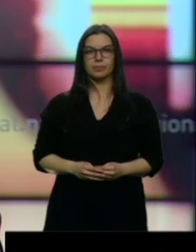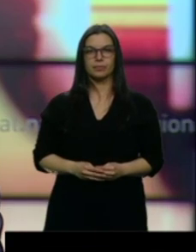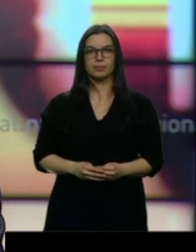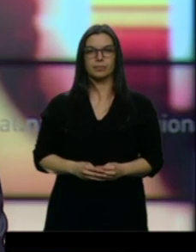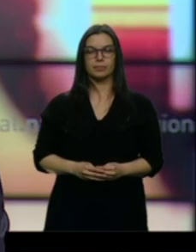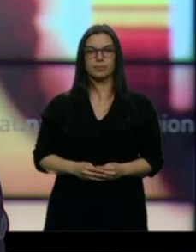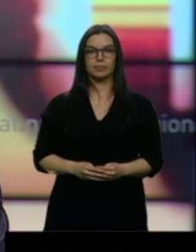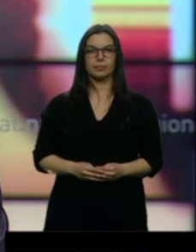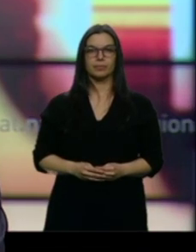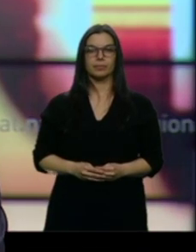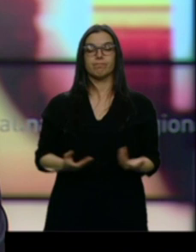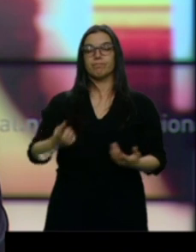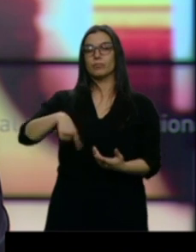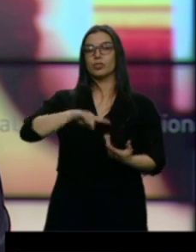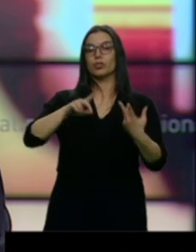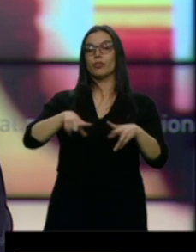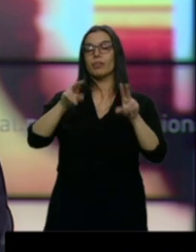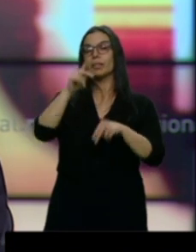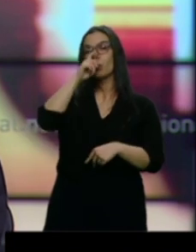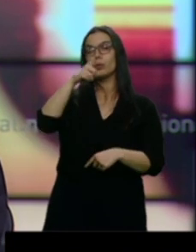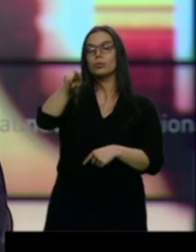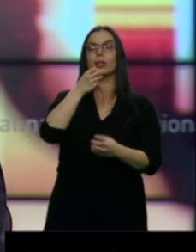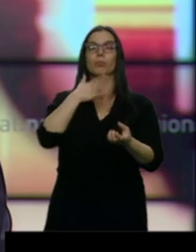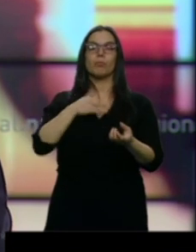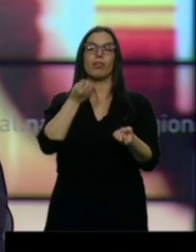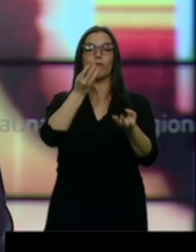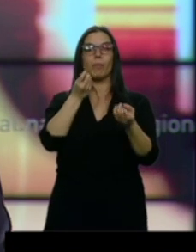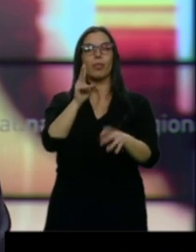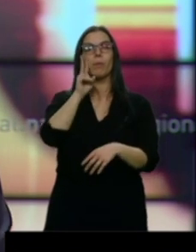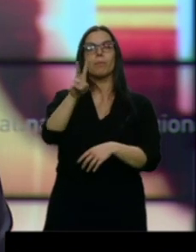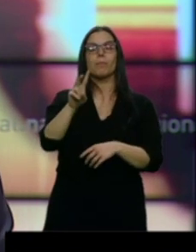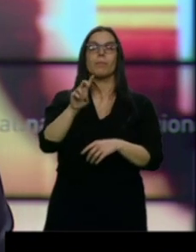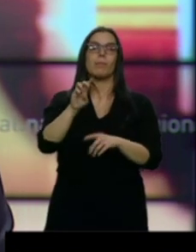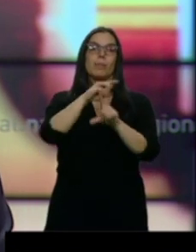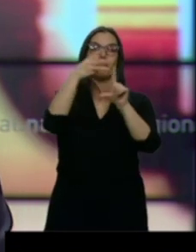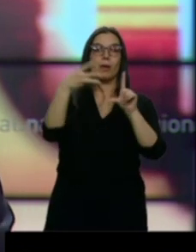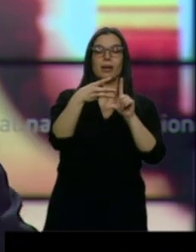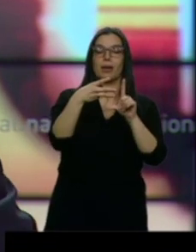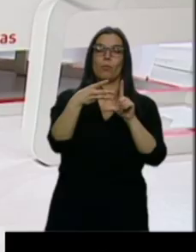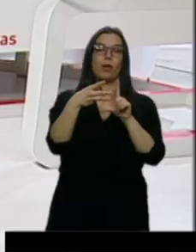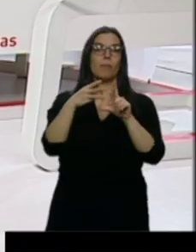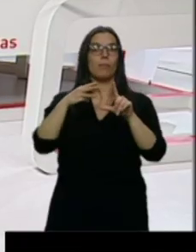Pues así nos vamos. Recuerden que pueden seguir informados en esta casa y en nuestra página web de forma permanente. Adiós.